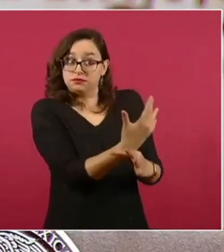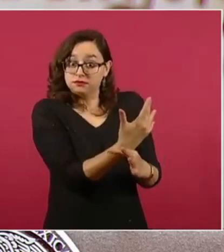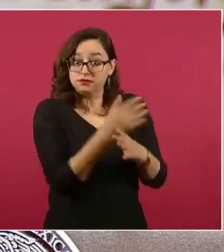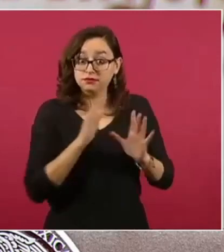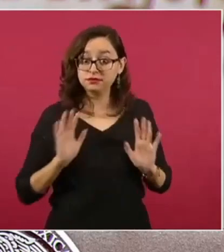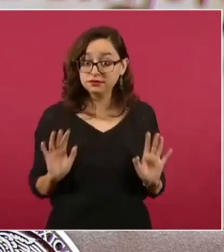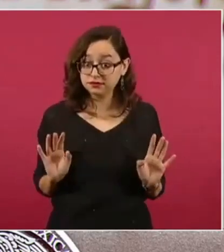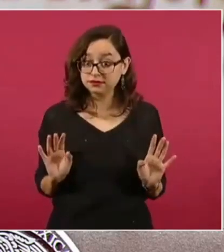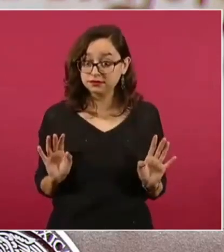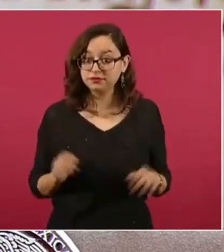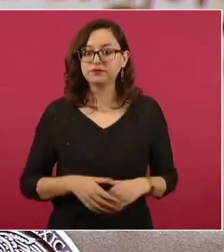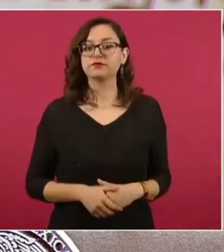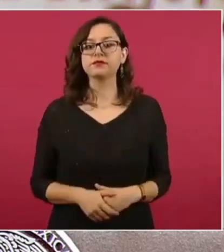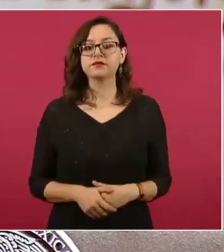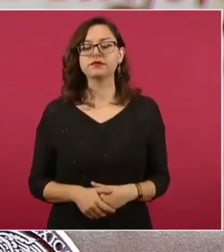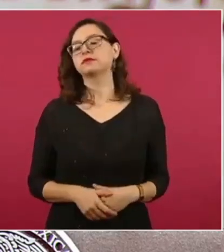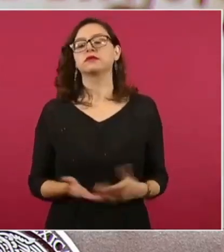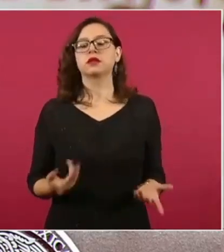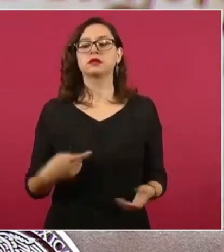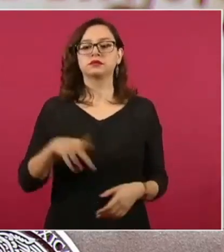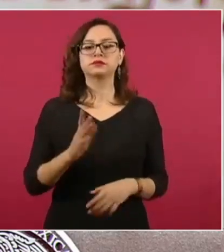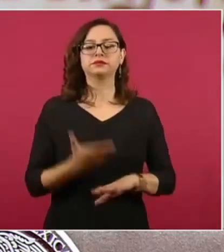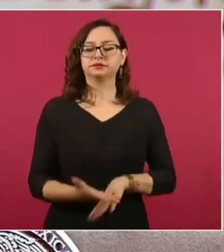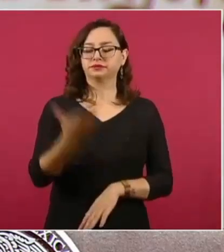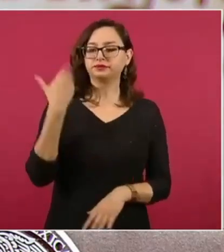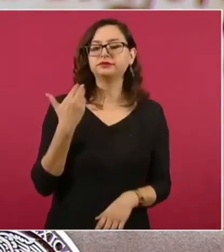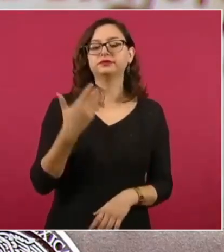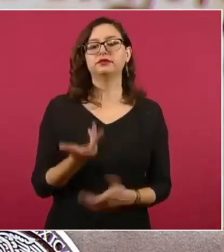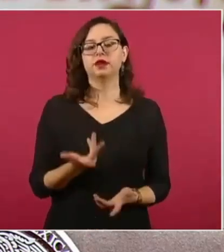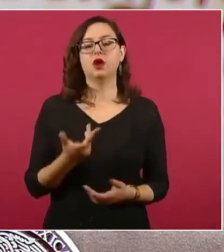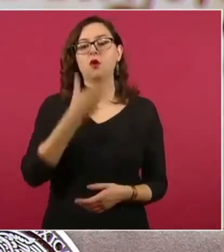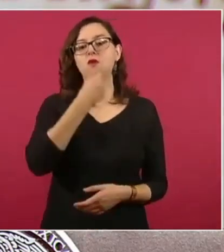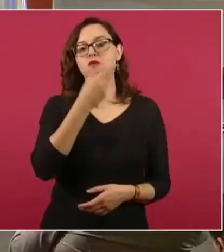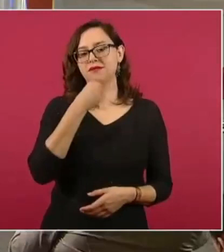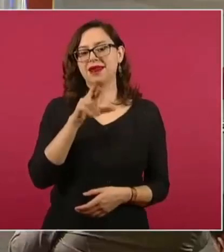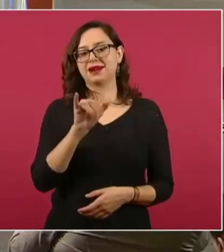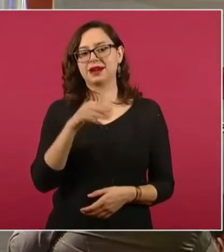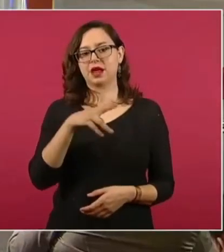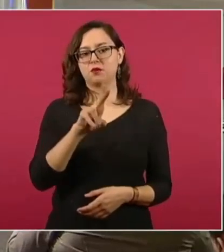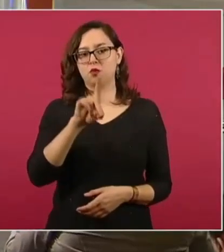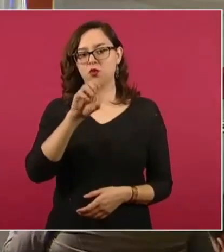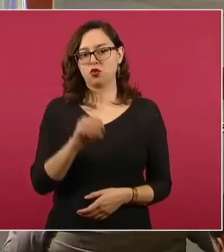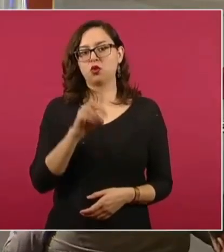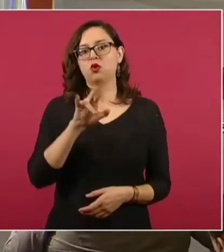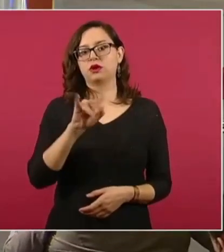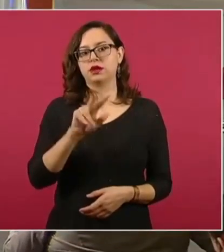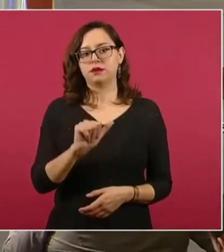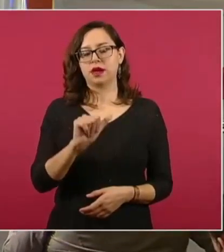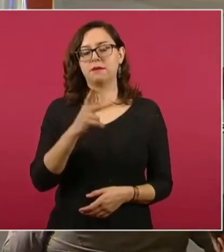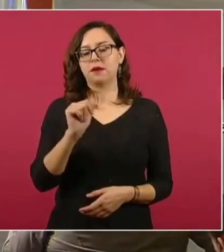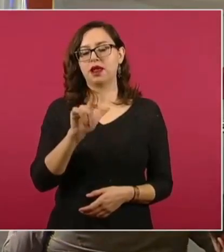primero de agosto pasado en su columna, el señor Raimundo Rivapalacio escribió, Andrés dispuesto al